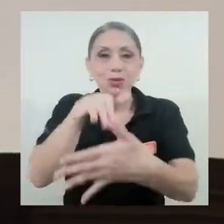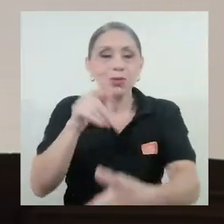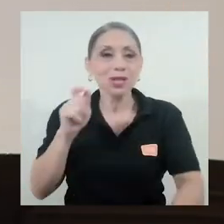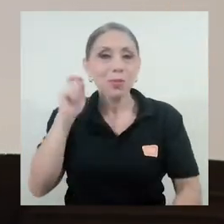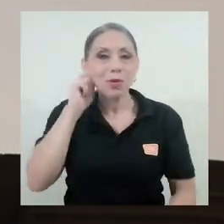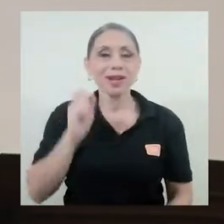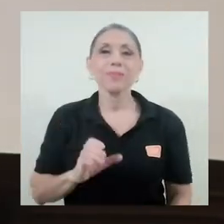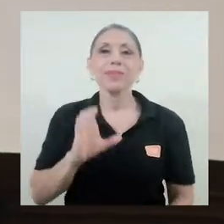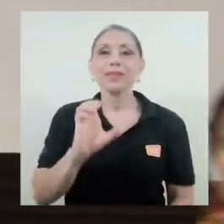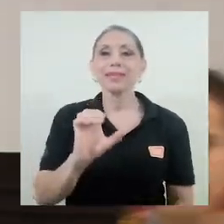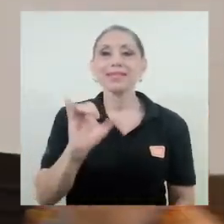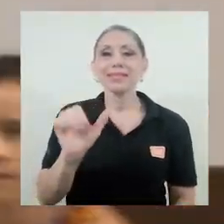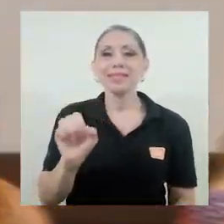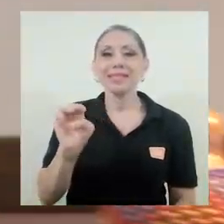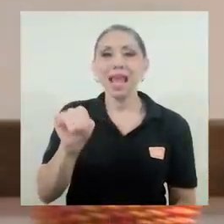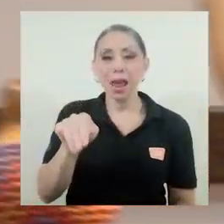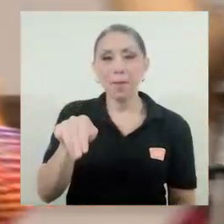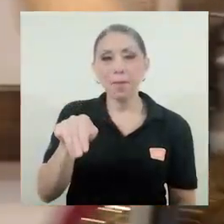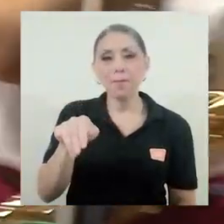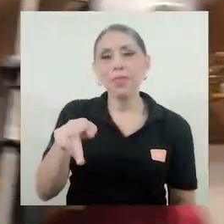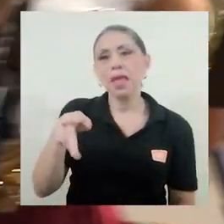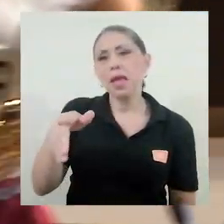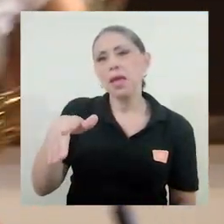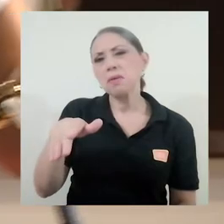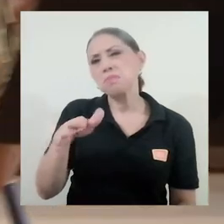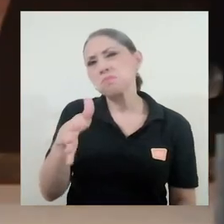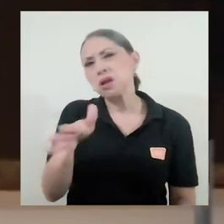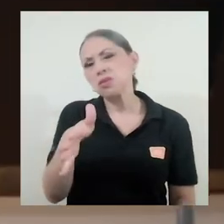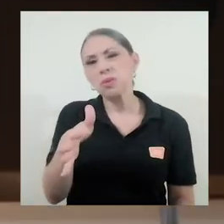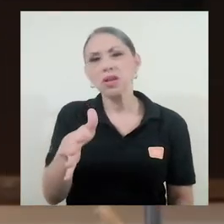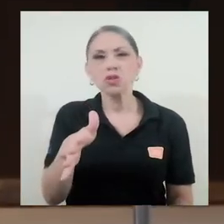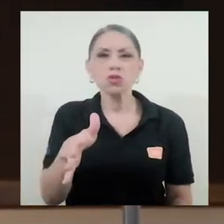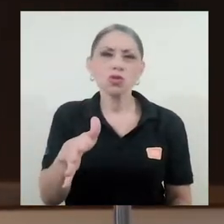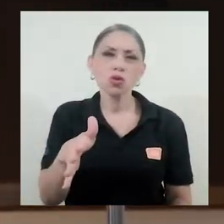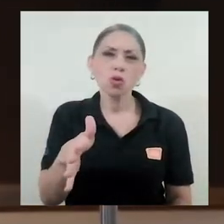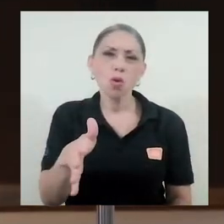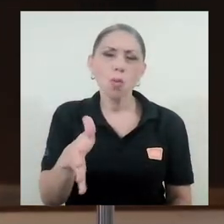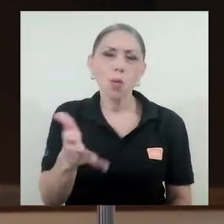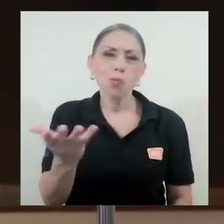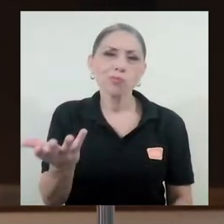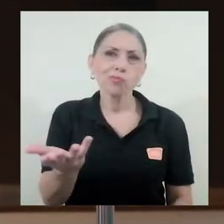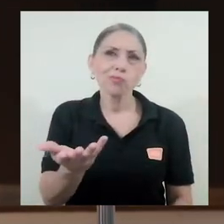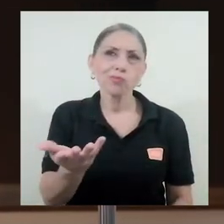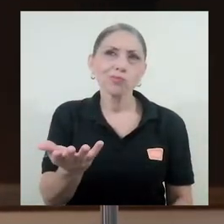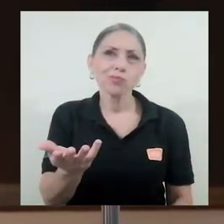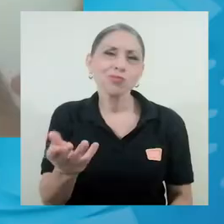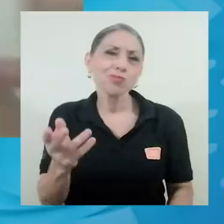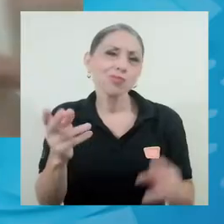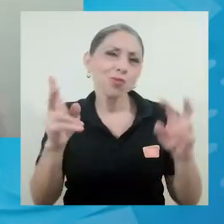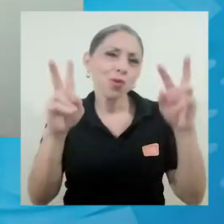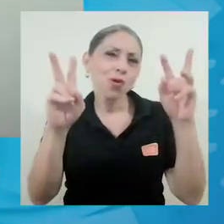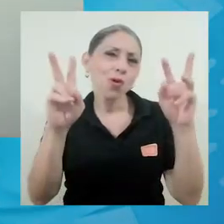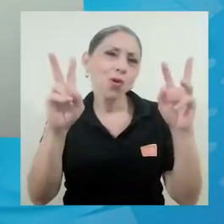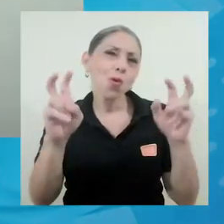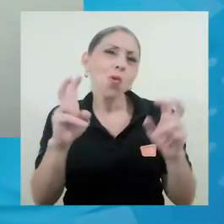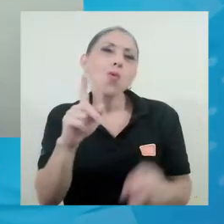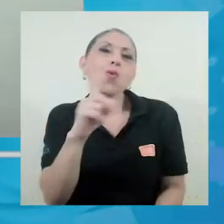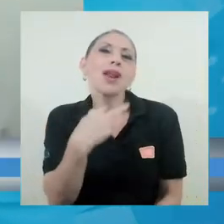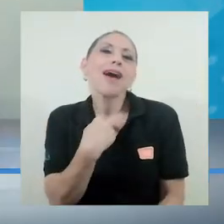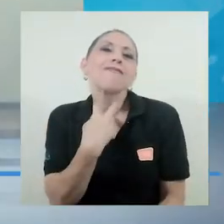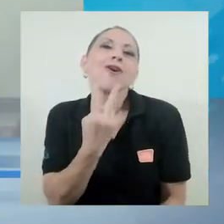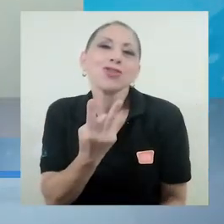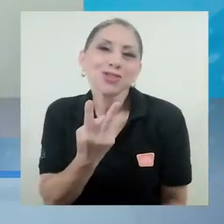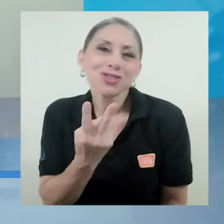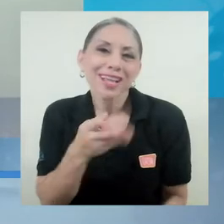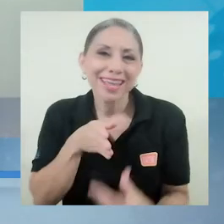Estudios de la Mujer. El CIEM fue más o menos como una voz que